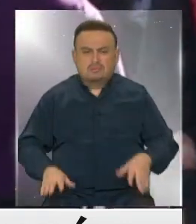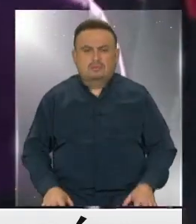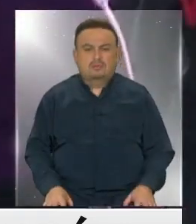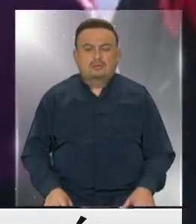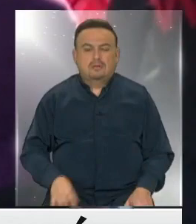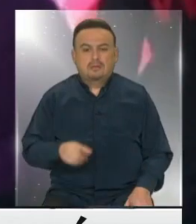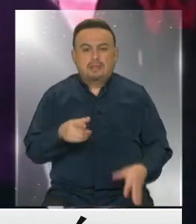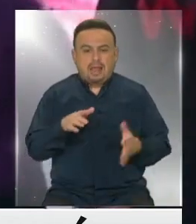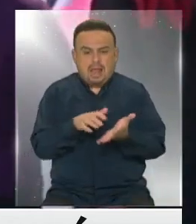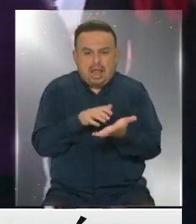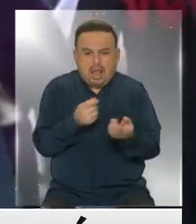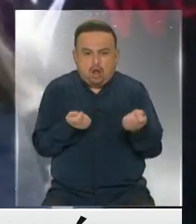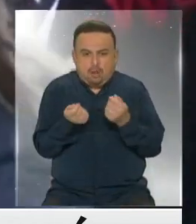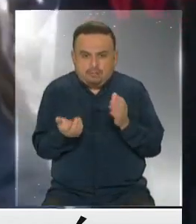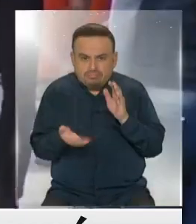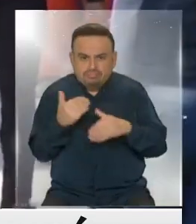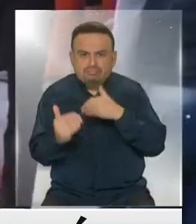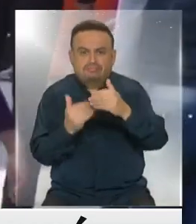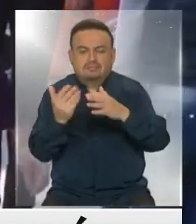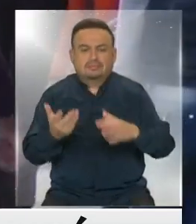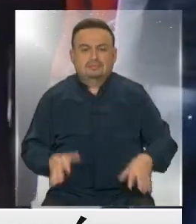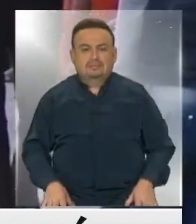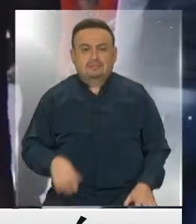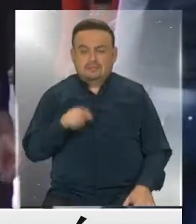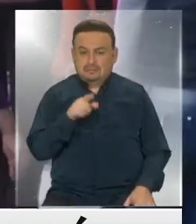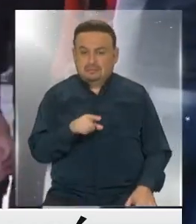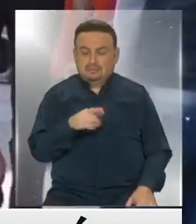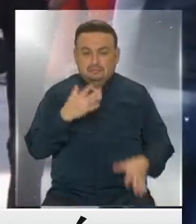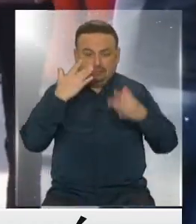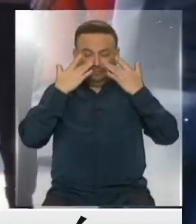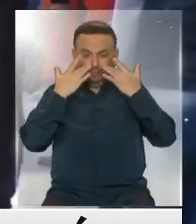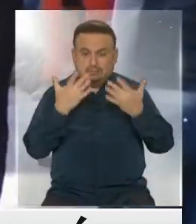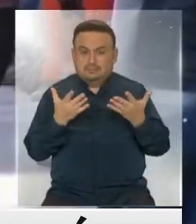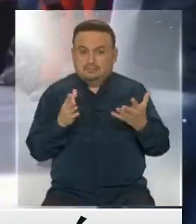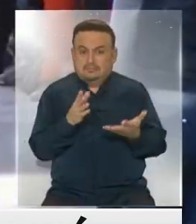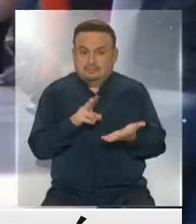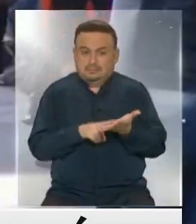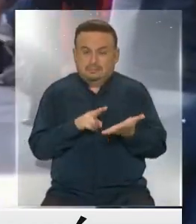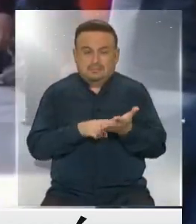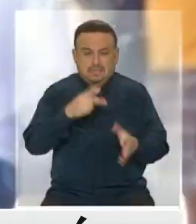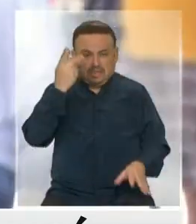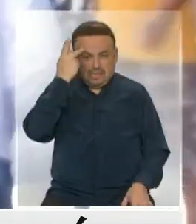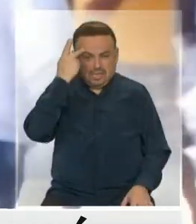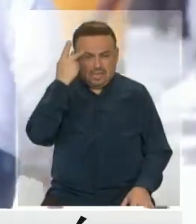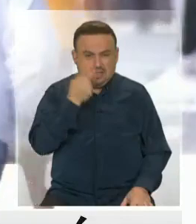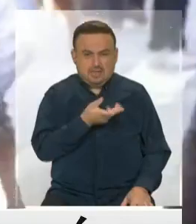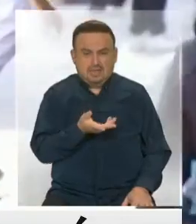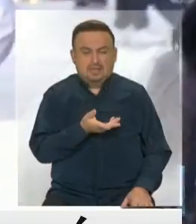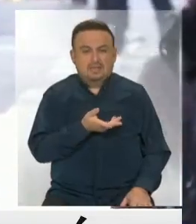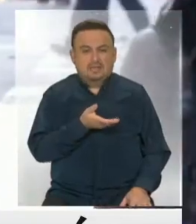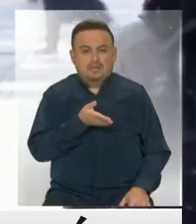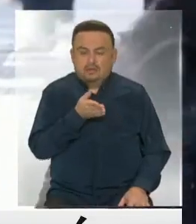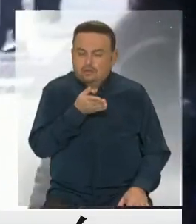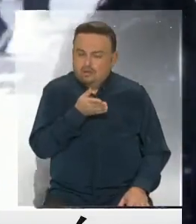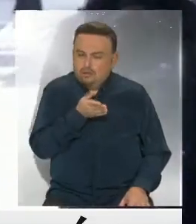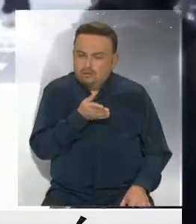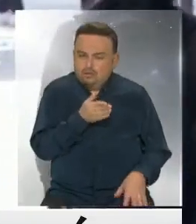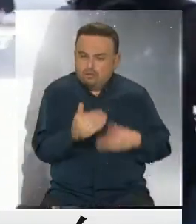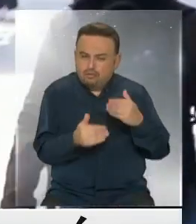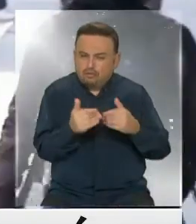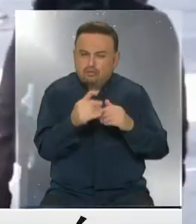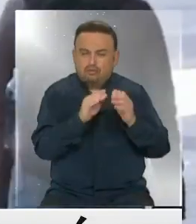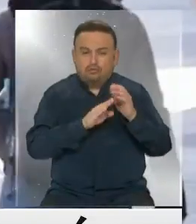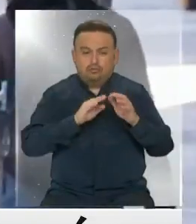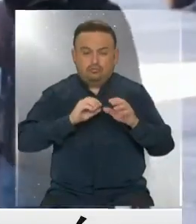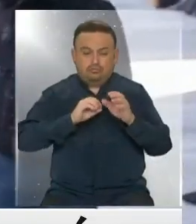reactivar la economía. Claro, de todas maneras es bien impresionante, Mariana, que Sao Paulo, cuando todavía están en pleno desarrollo